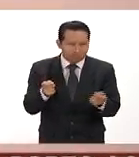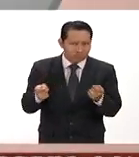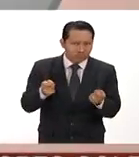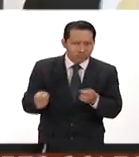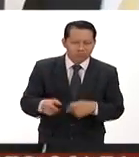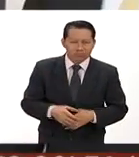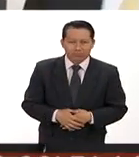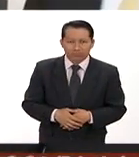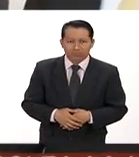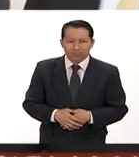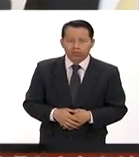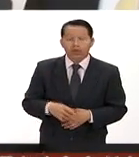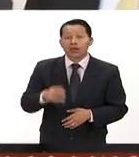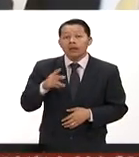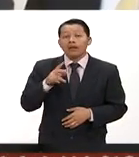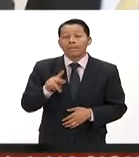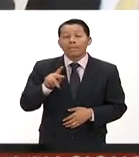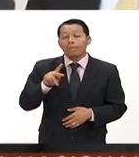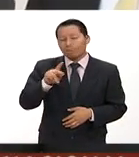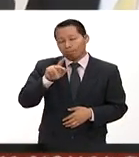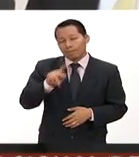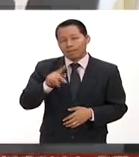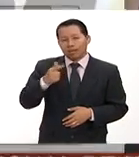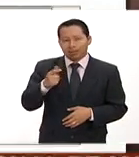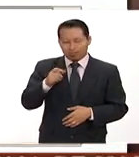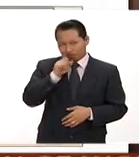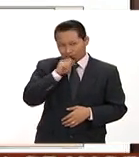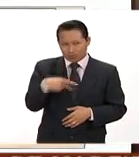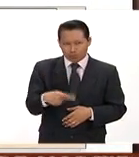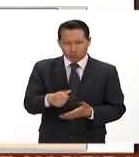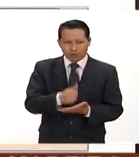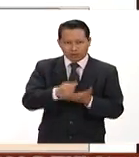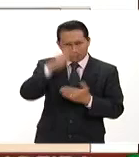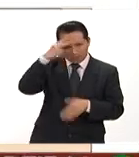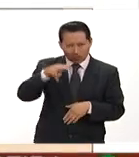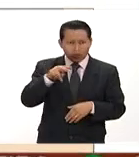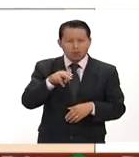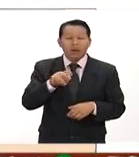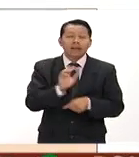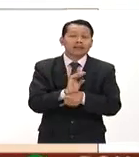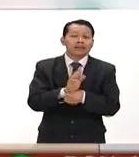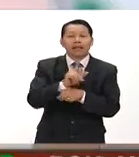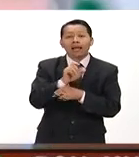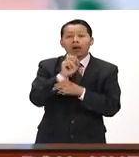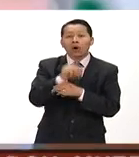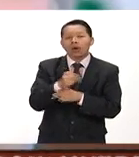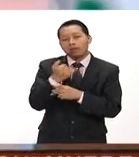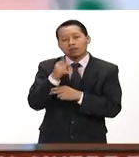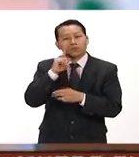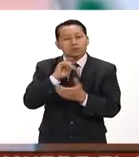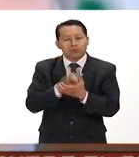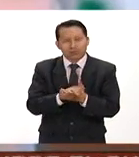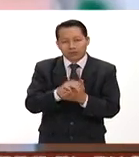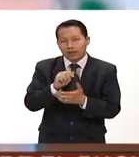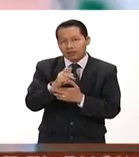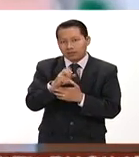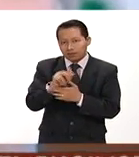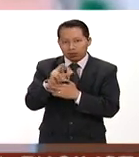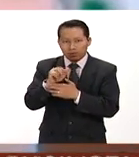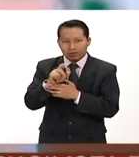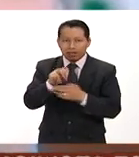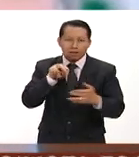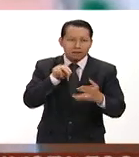la procuraduría de la ciudad de México concluye que el asesino del cineasta León Serment y su esposa Adriana Rosique